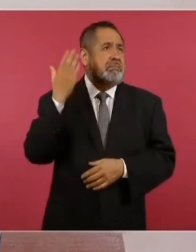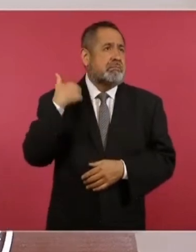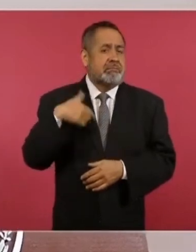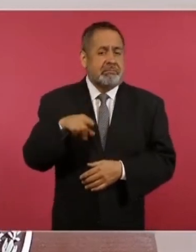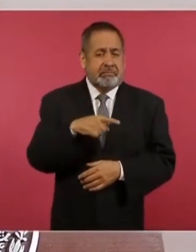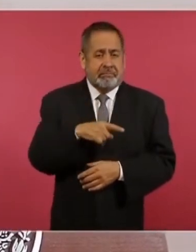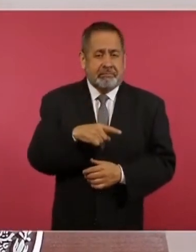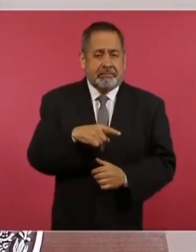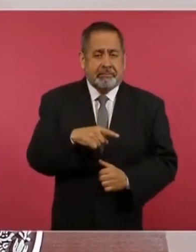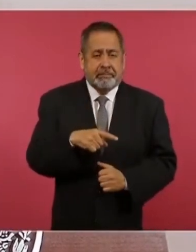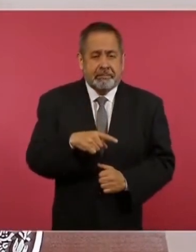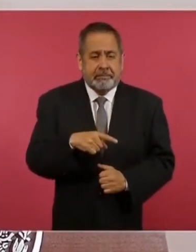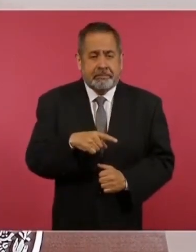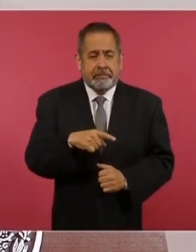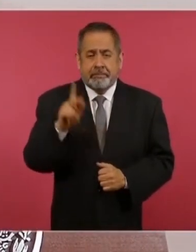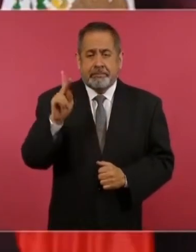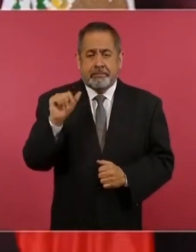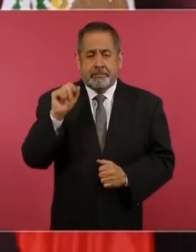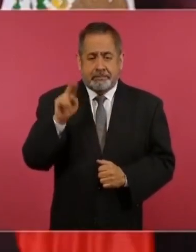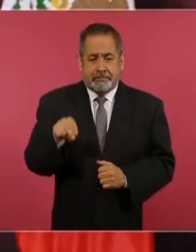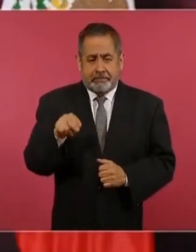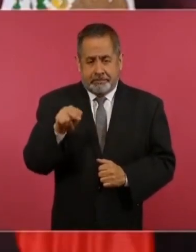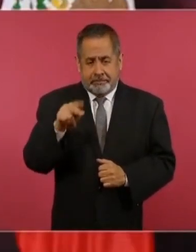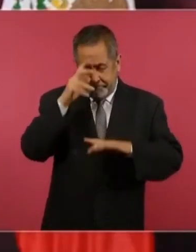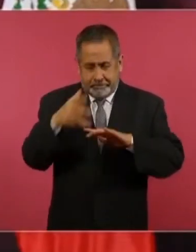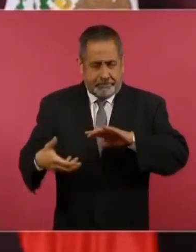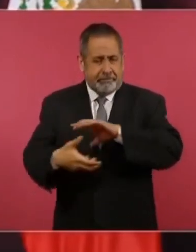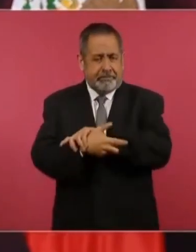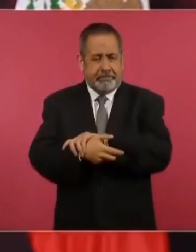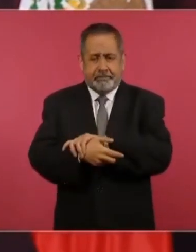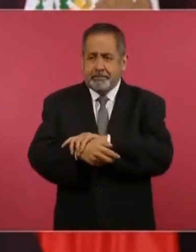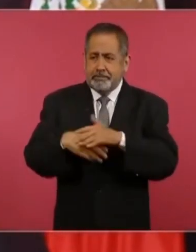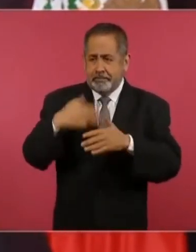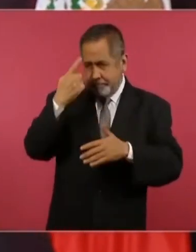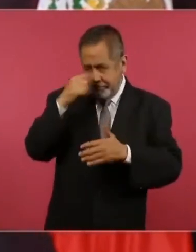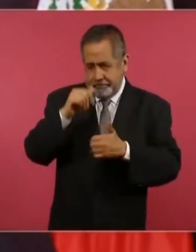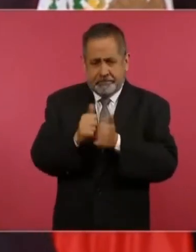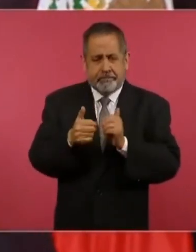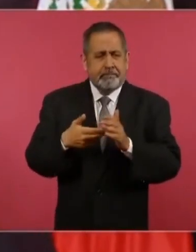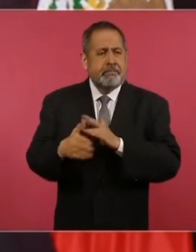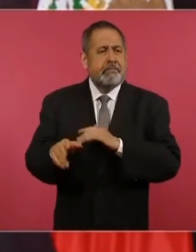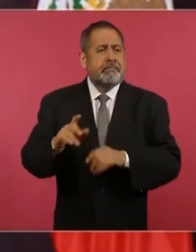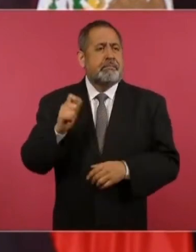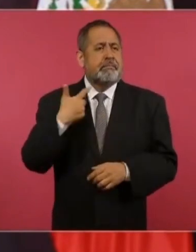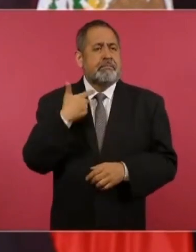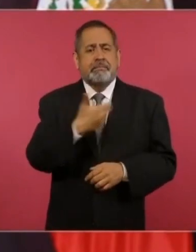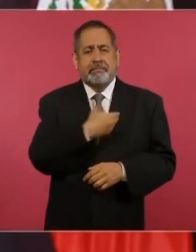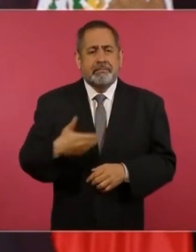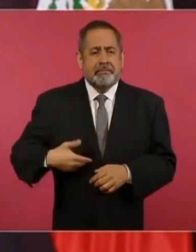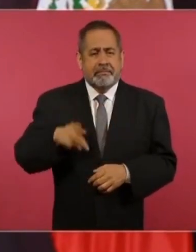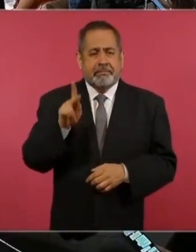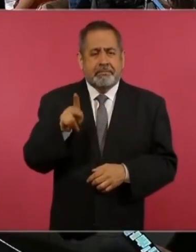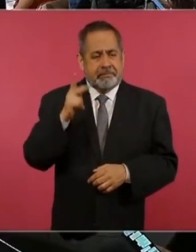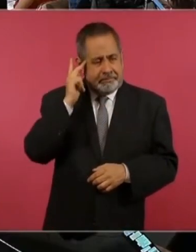Desde el plan de alianza para el progreso que inició el presidente Kennedy,